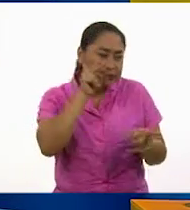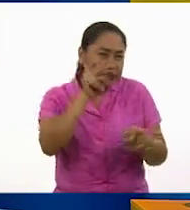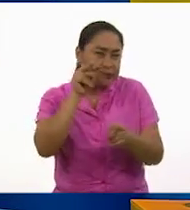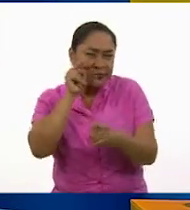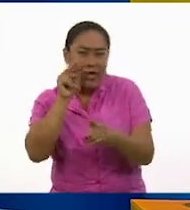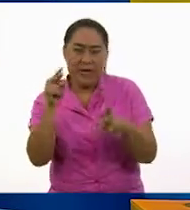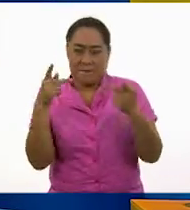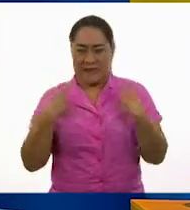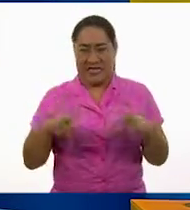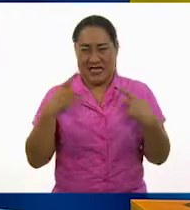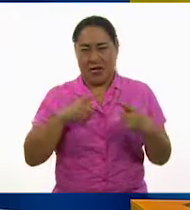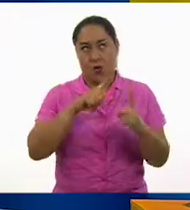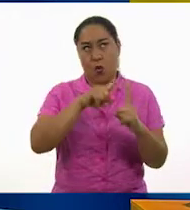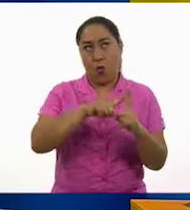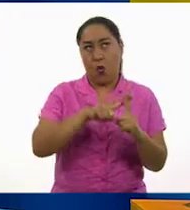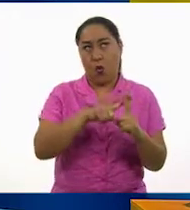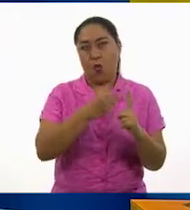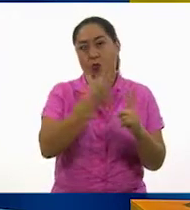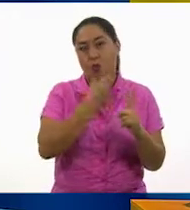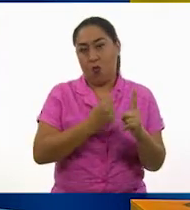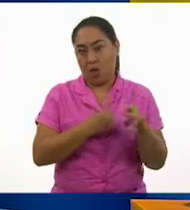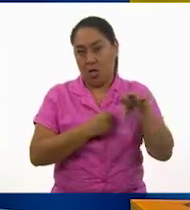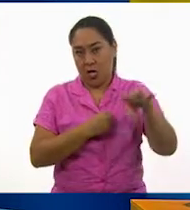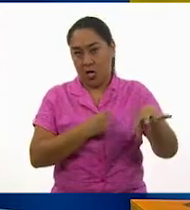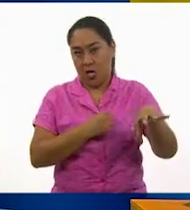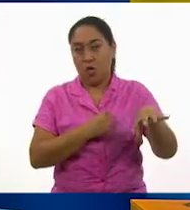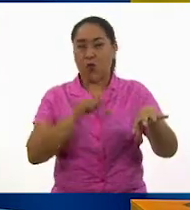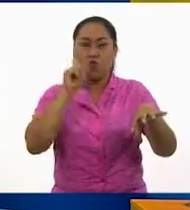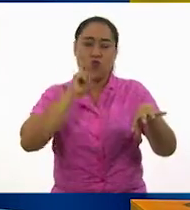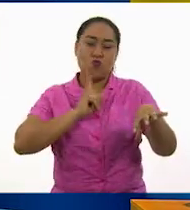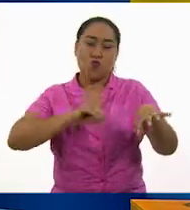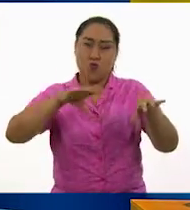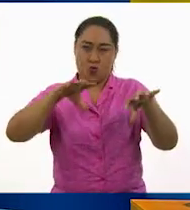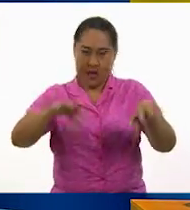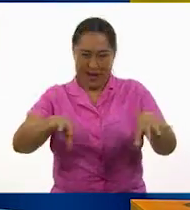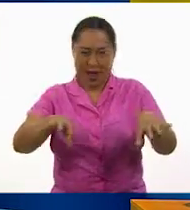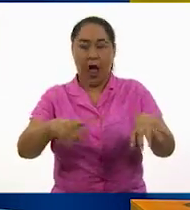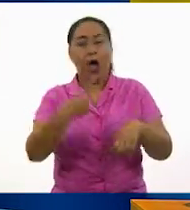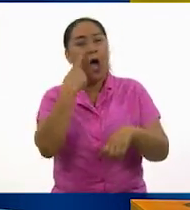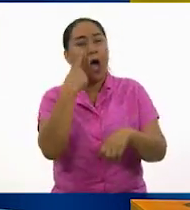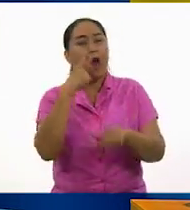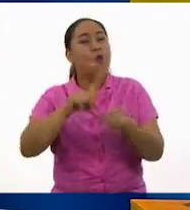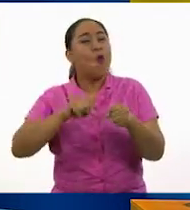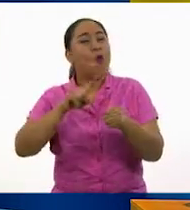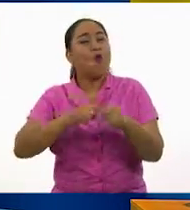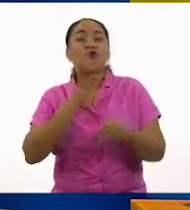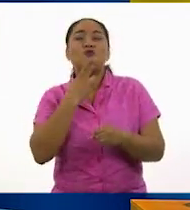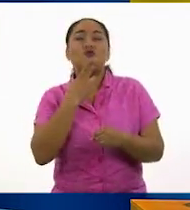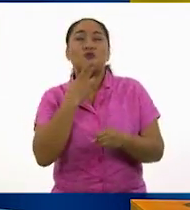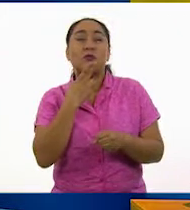hombres y mujeres, por los colores que normalmente utilizan al vestir.